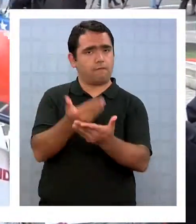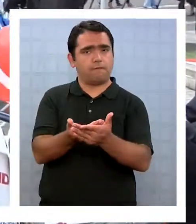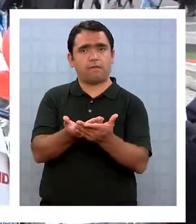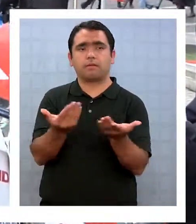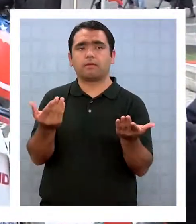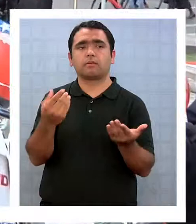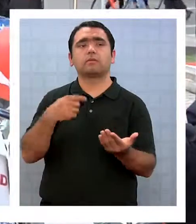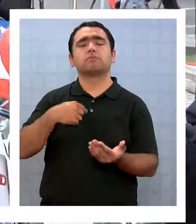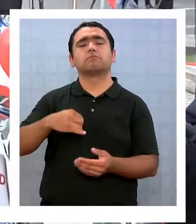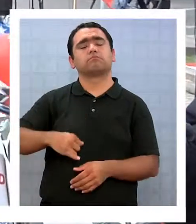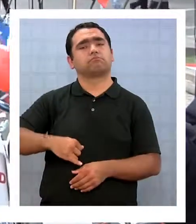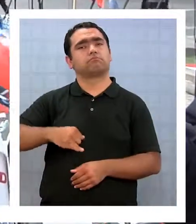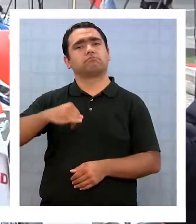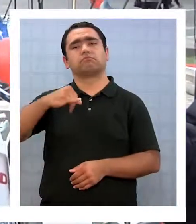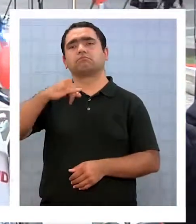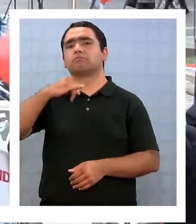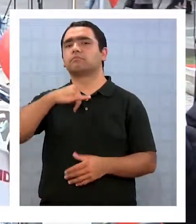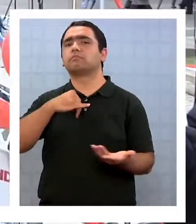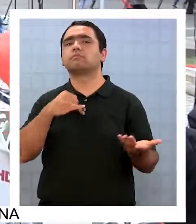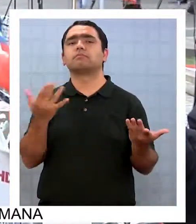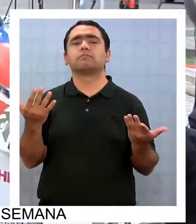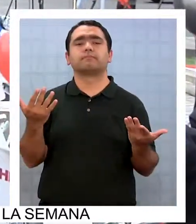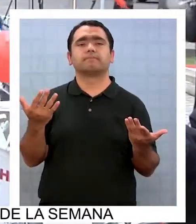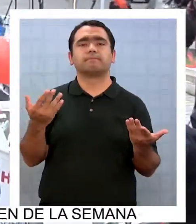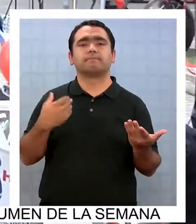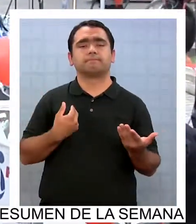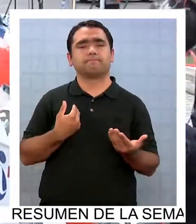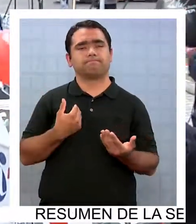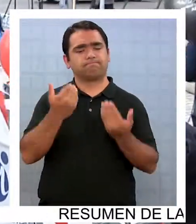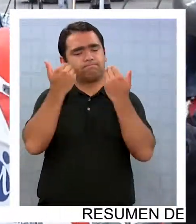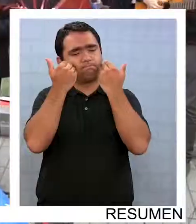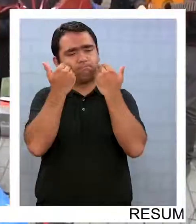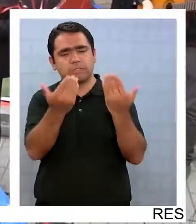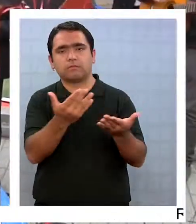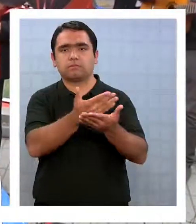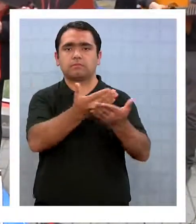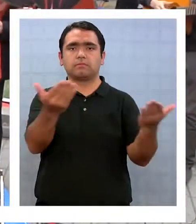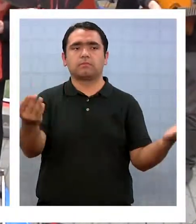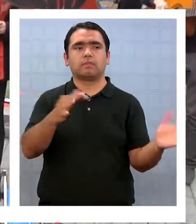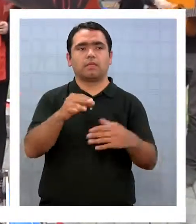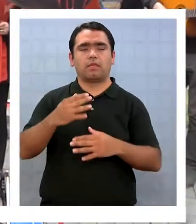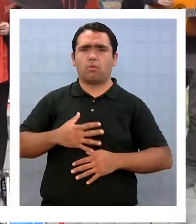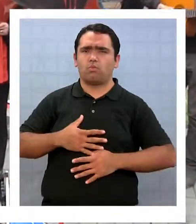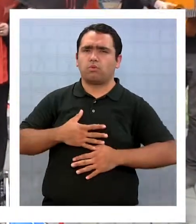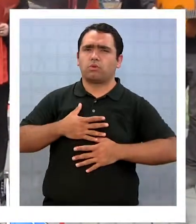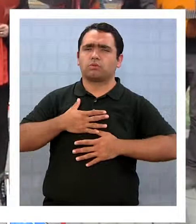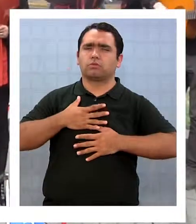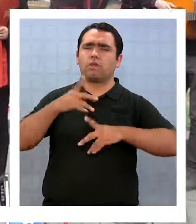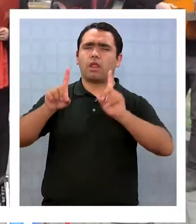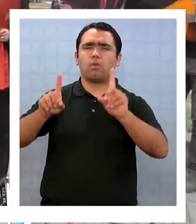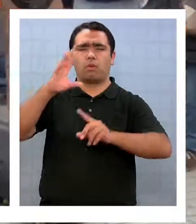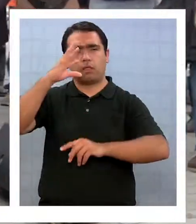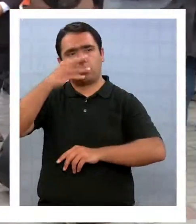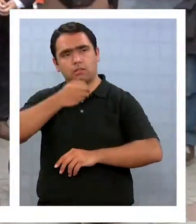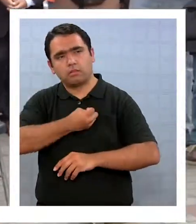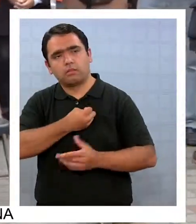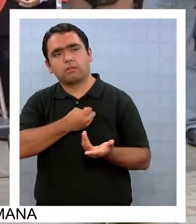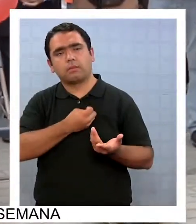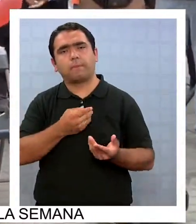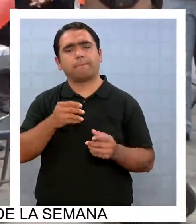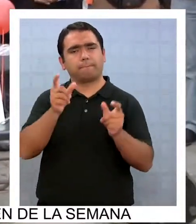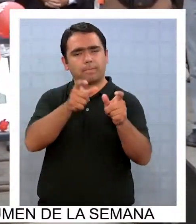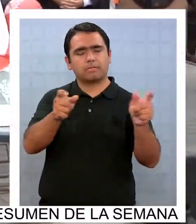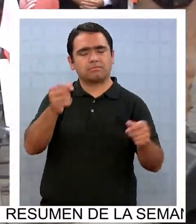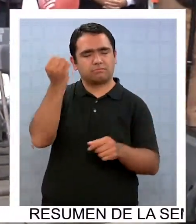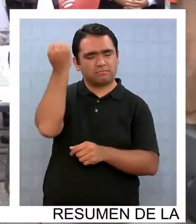pero con mucho honor, con mucha dedicación para ellos. Emoción y tristeza de quienes sobrevivieron a la experiencia